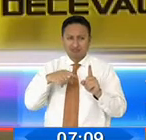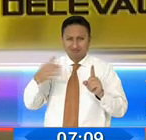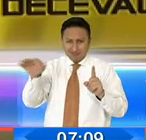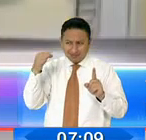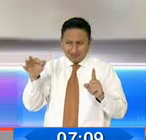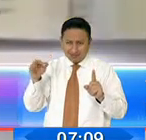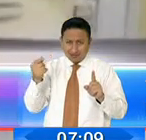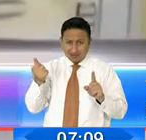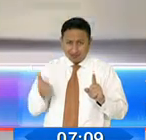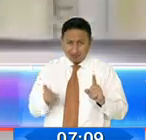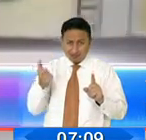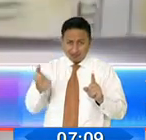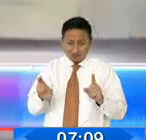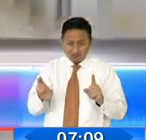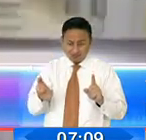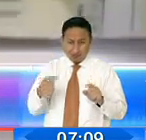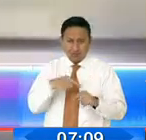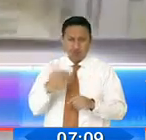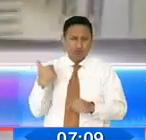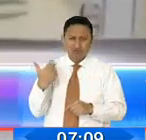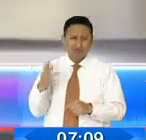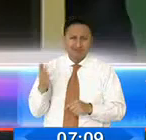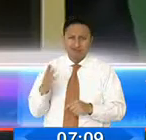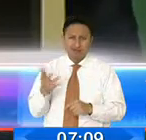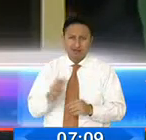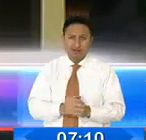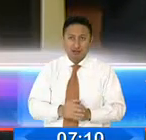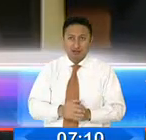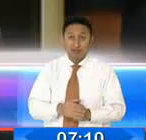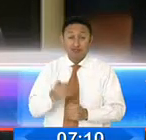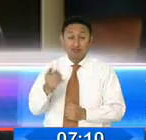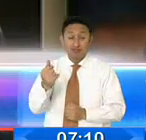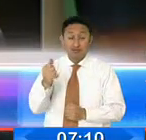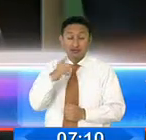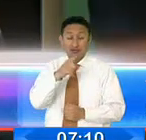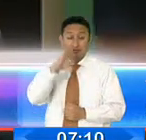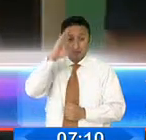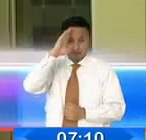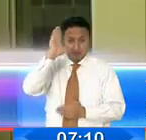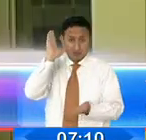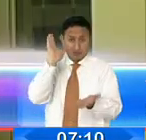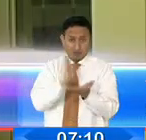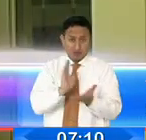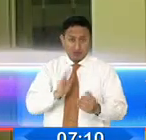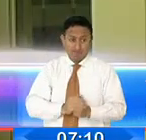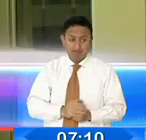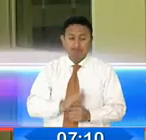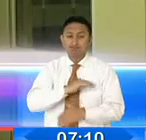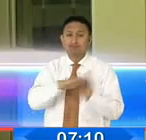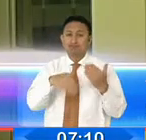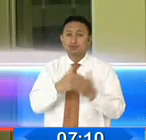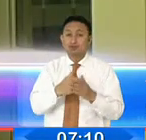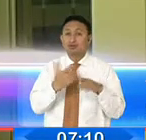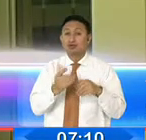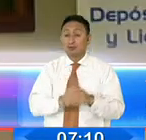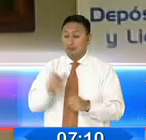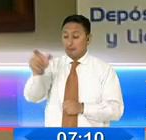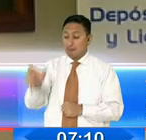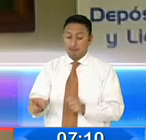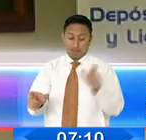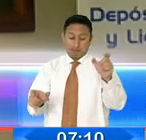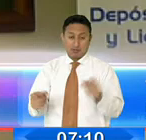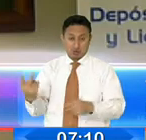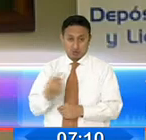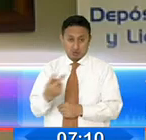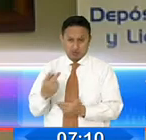inversiones presuntamente fraudulentas, con el dinero del Ispol, todo lo fraguaron el intermediario aludido